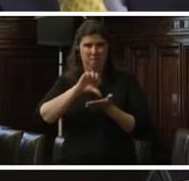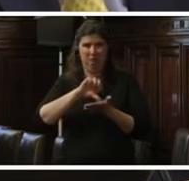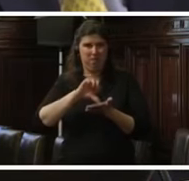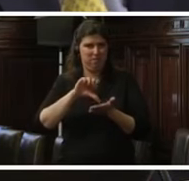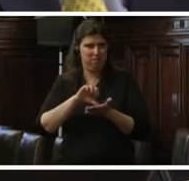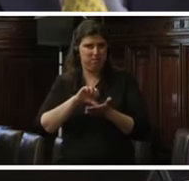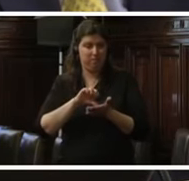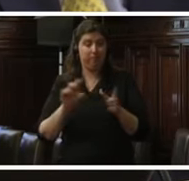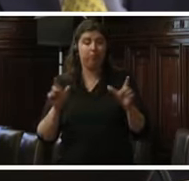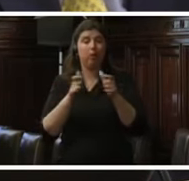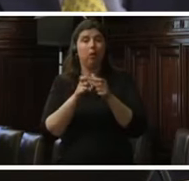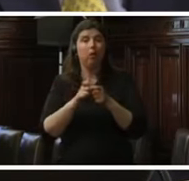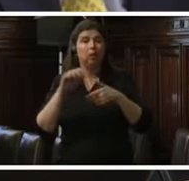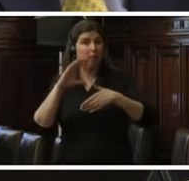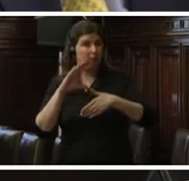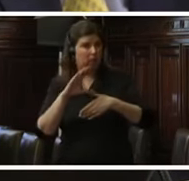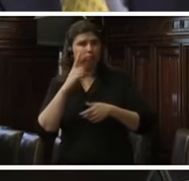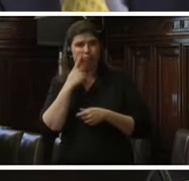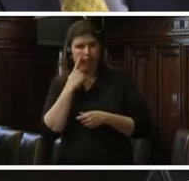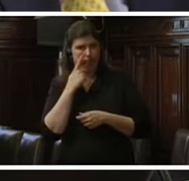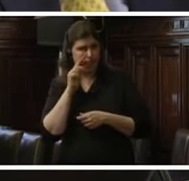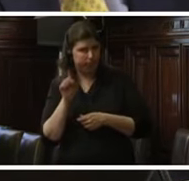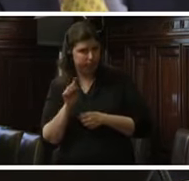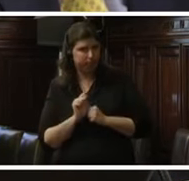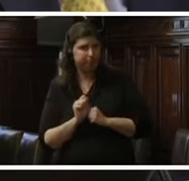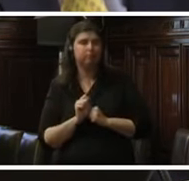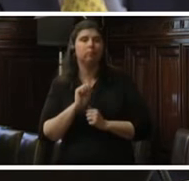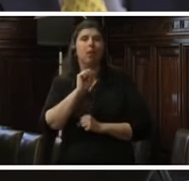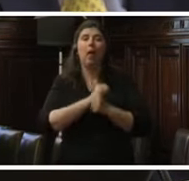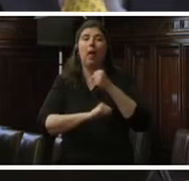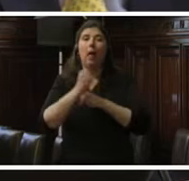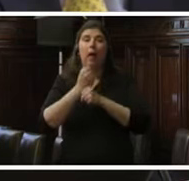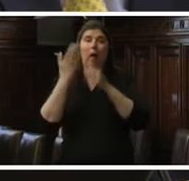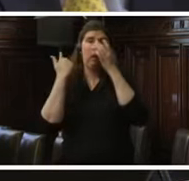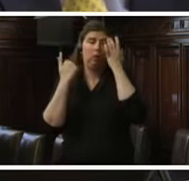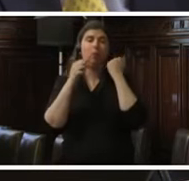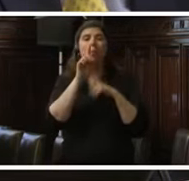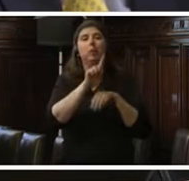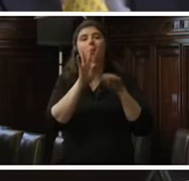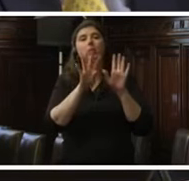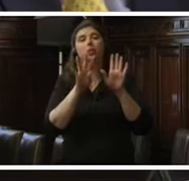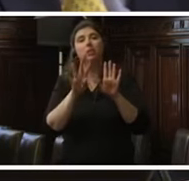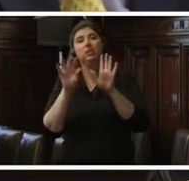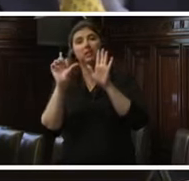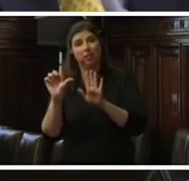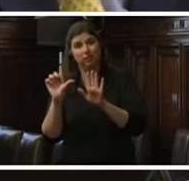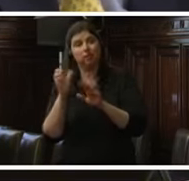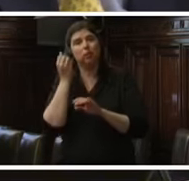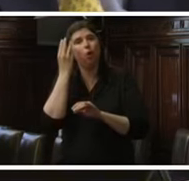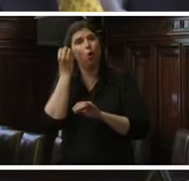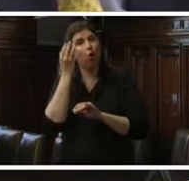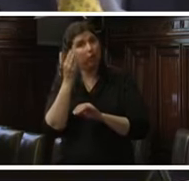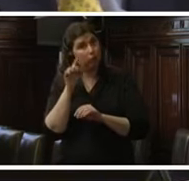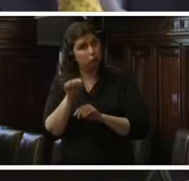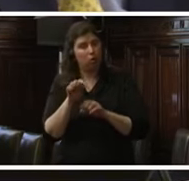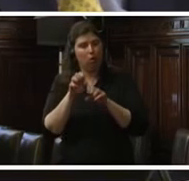Interamericana es de conocimiento. Precisamente en los años 1996, el Congreso, integrado por